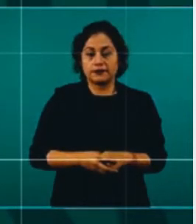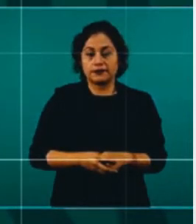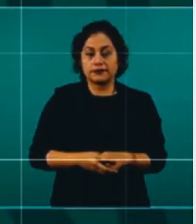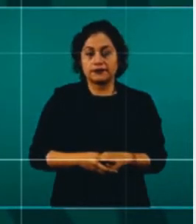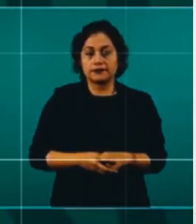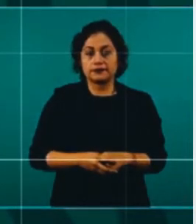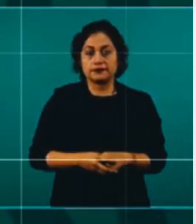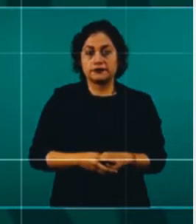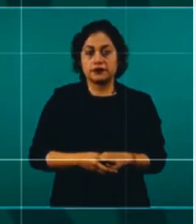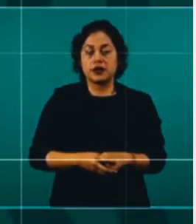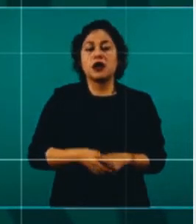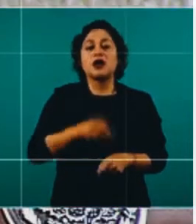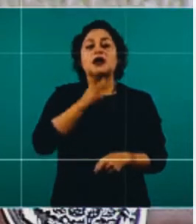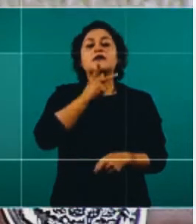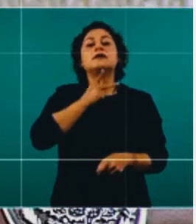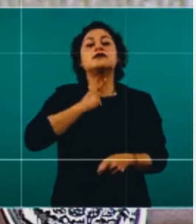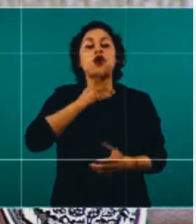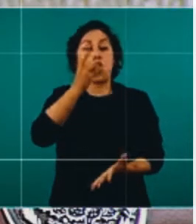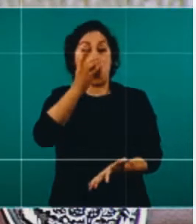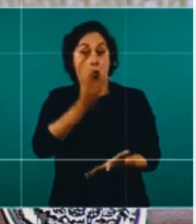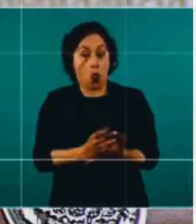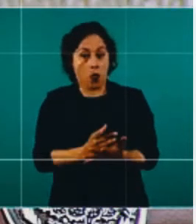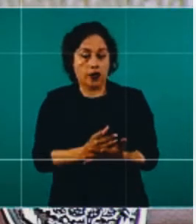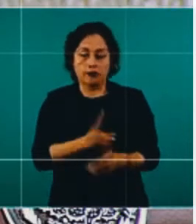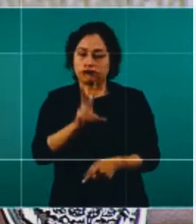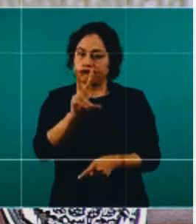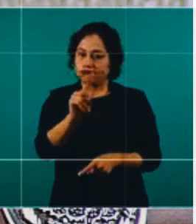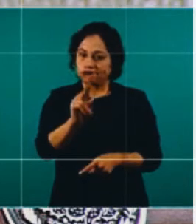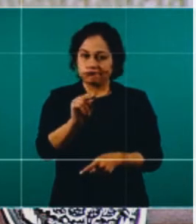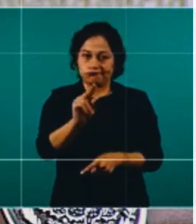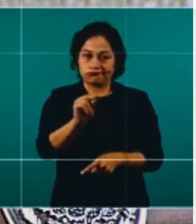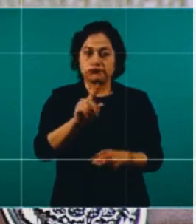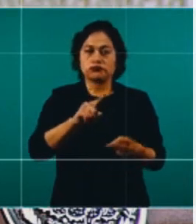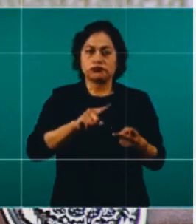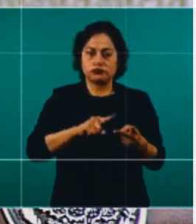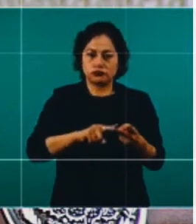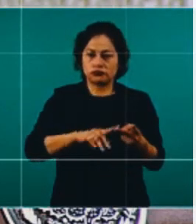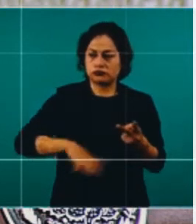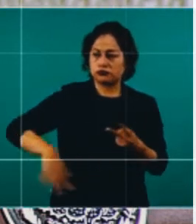fósiles, de recursos no renovables. Entonces,